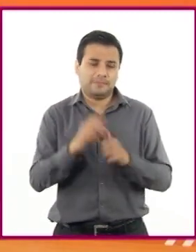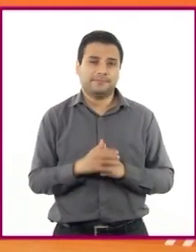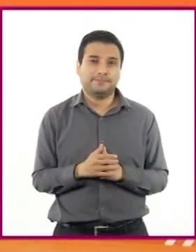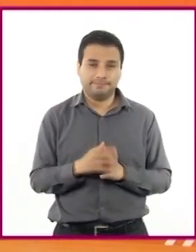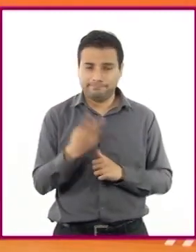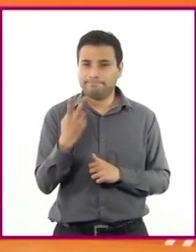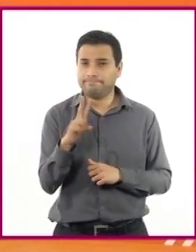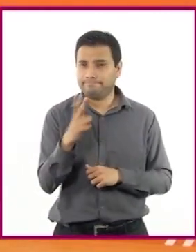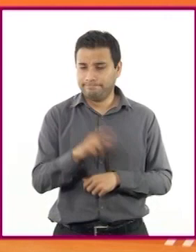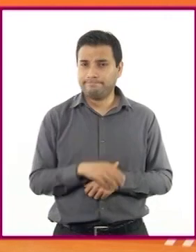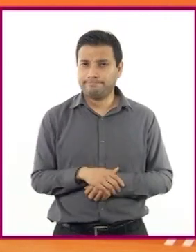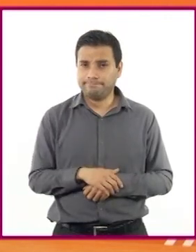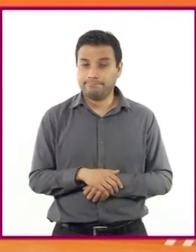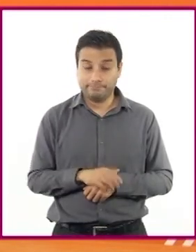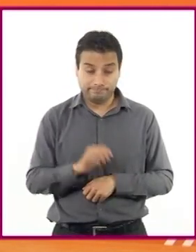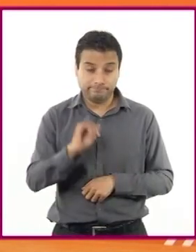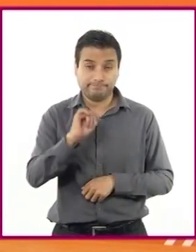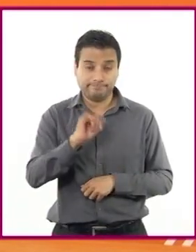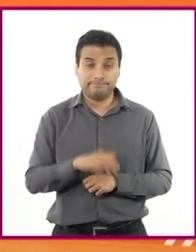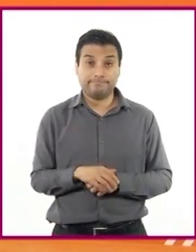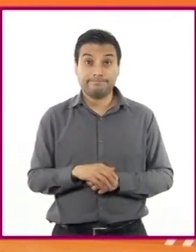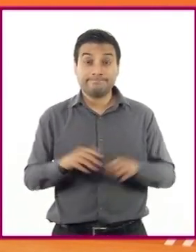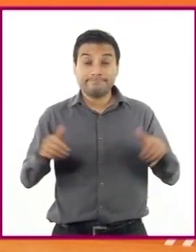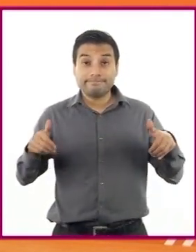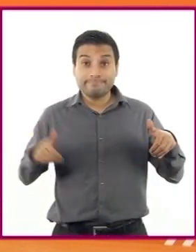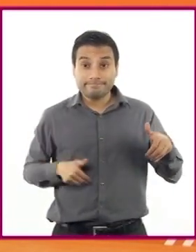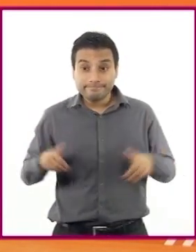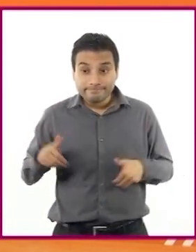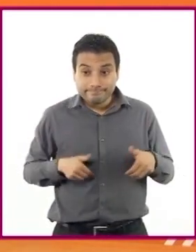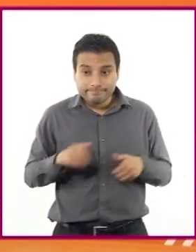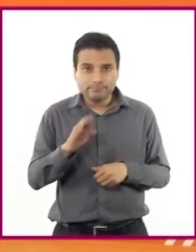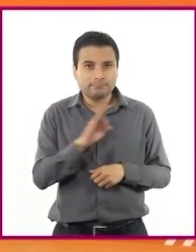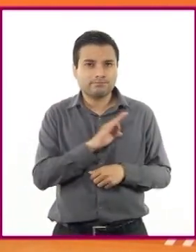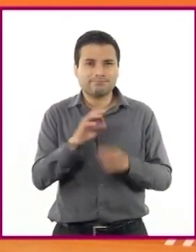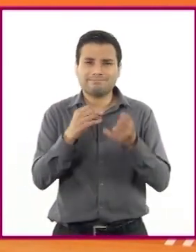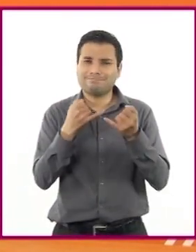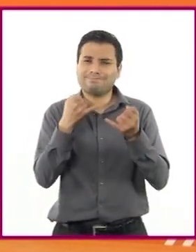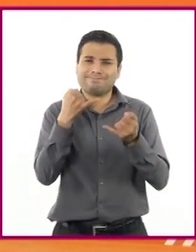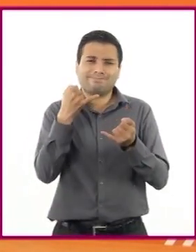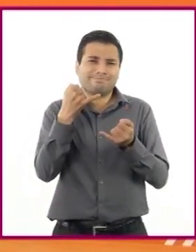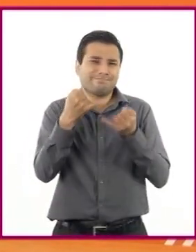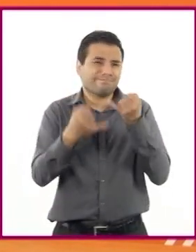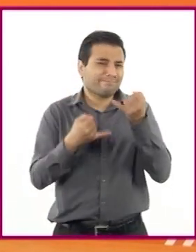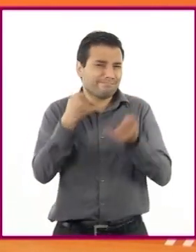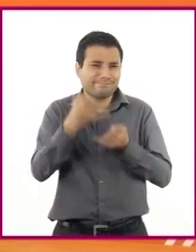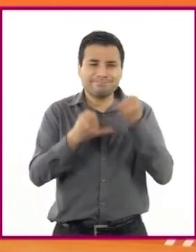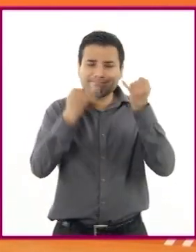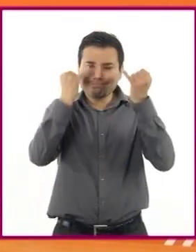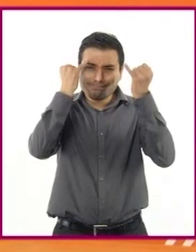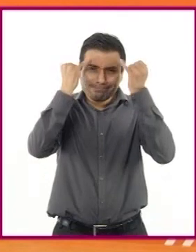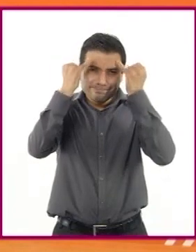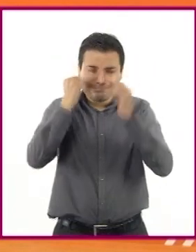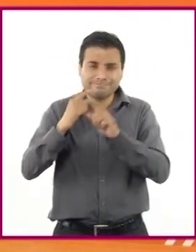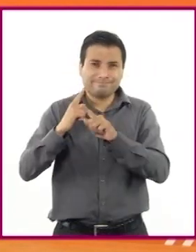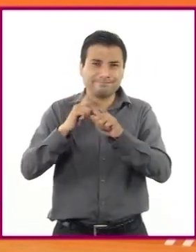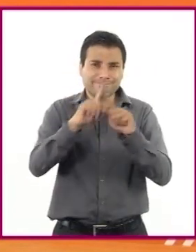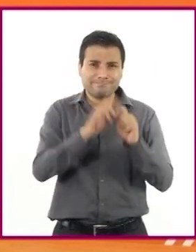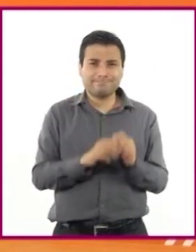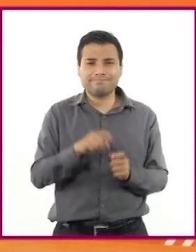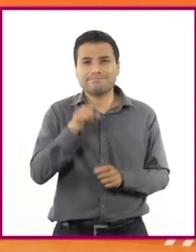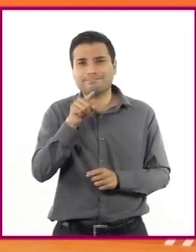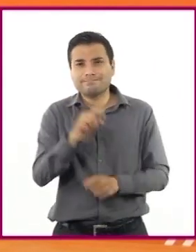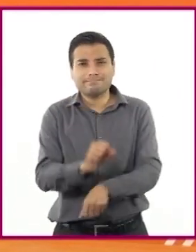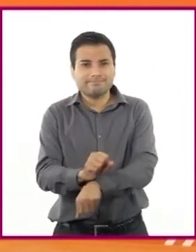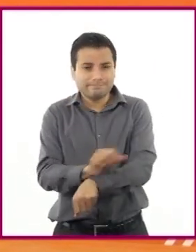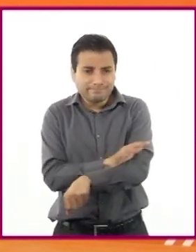Enrique, el teatro nos permite jugar con muchas formas para representar emociones, pensamientos